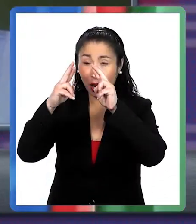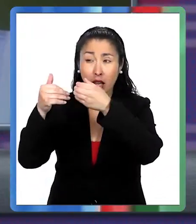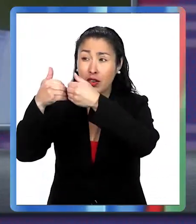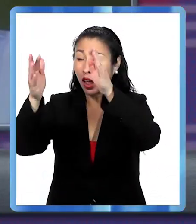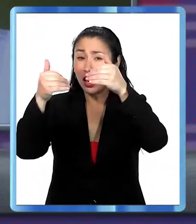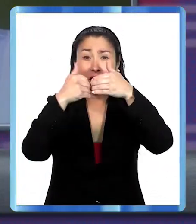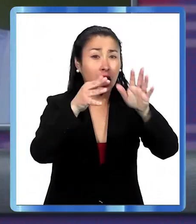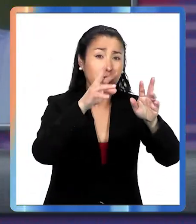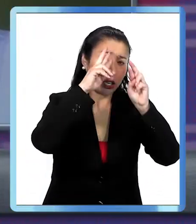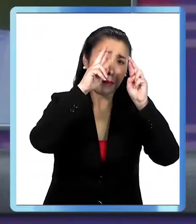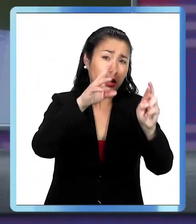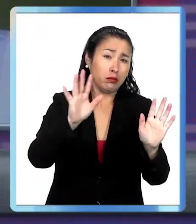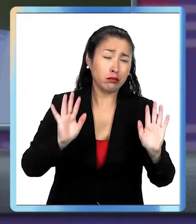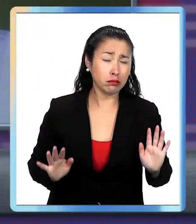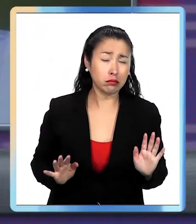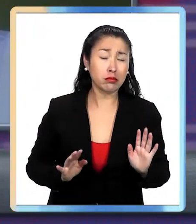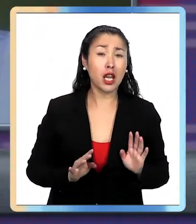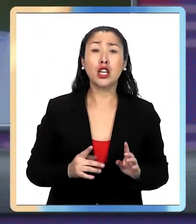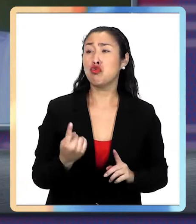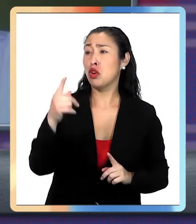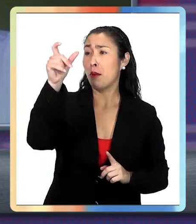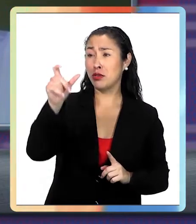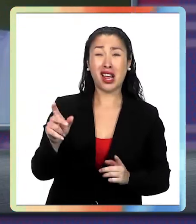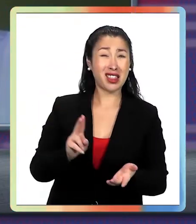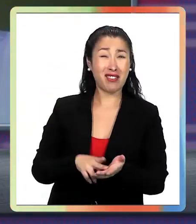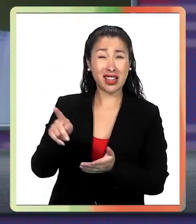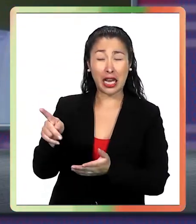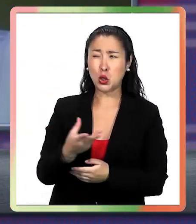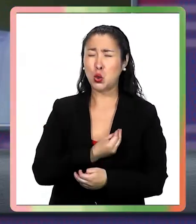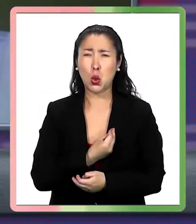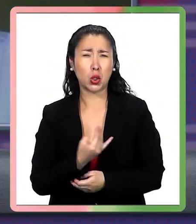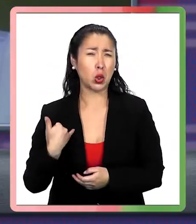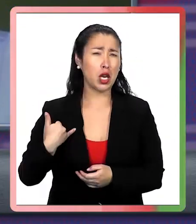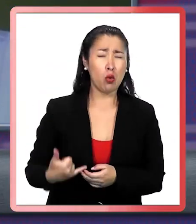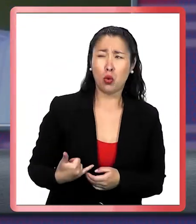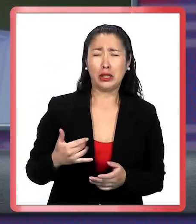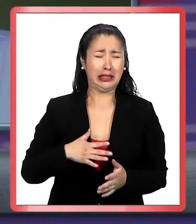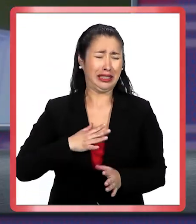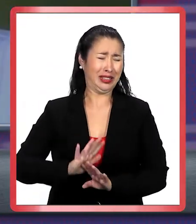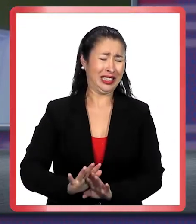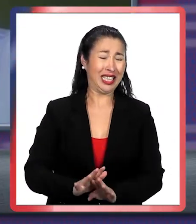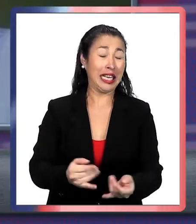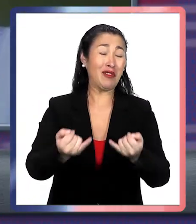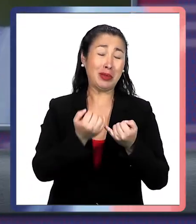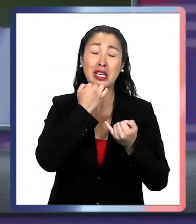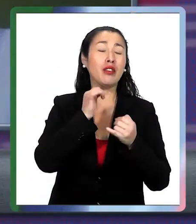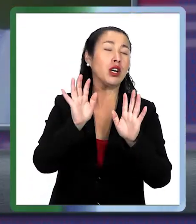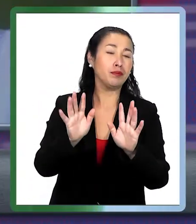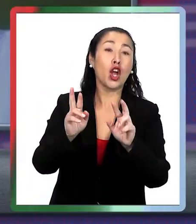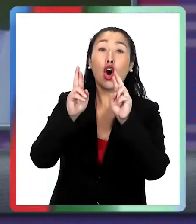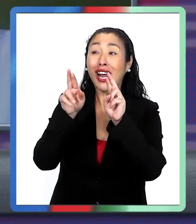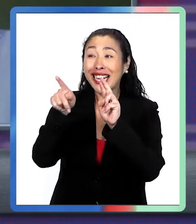respetar la libertad y la individualidad, ¿no es cierto? Si una persona realmente tiene mucho susto, está con miedo, tiene la